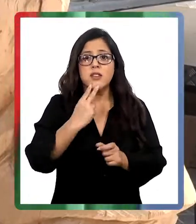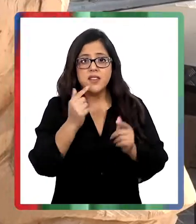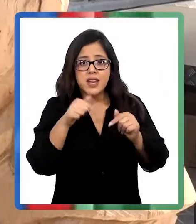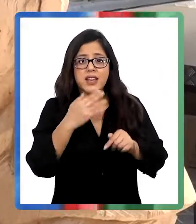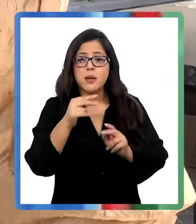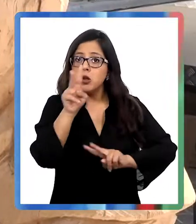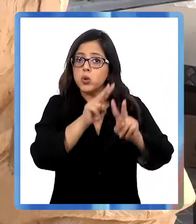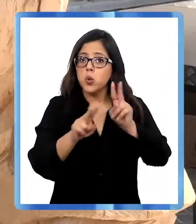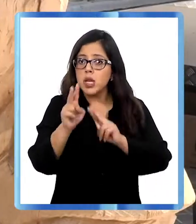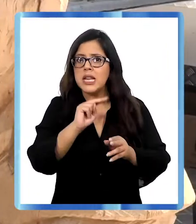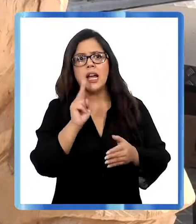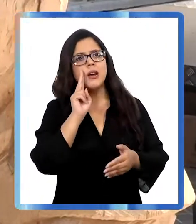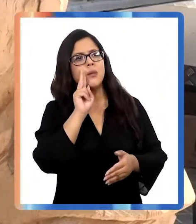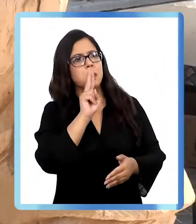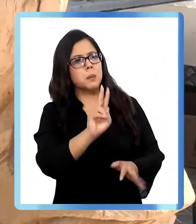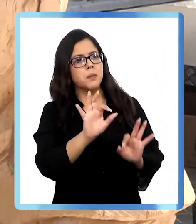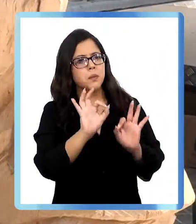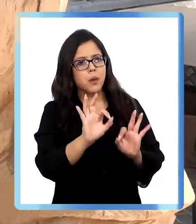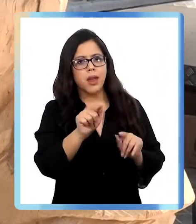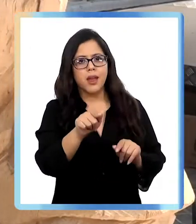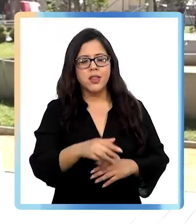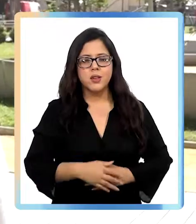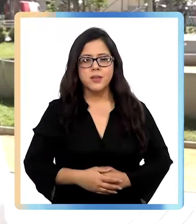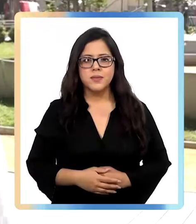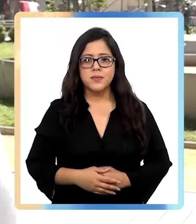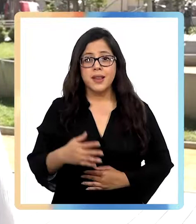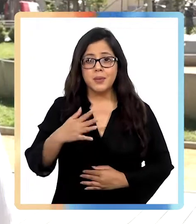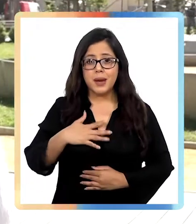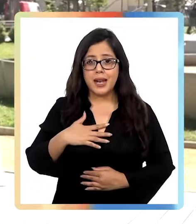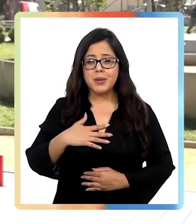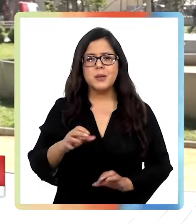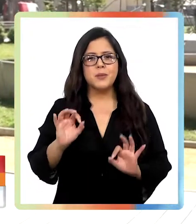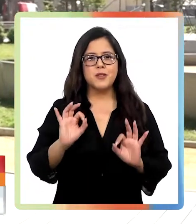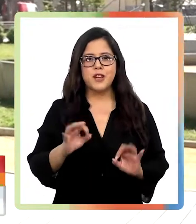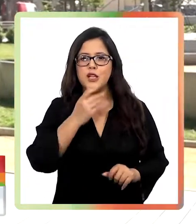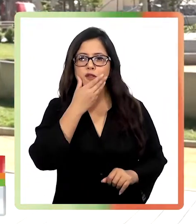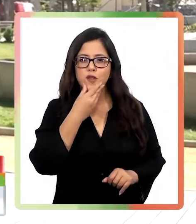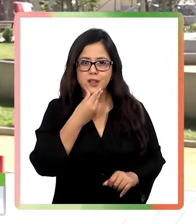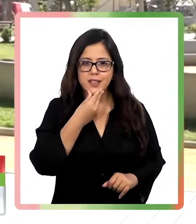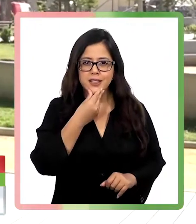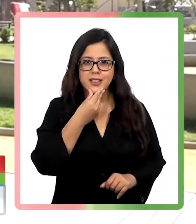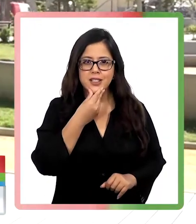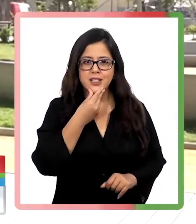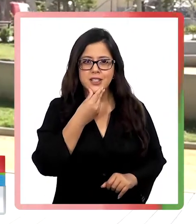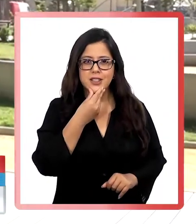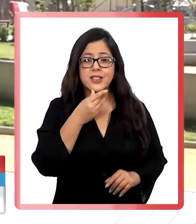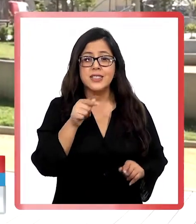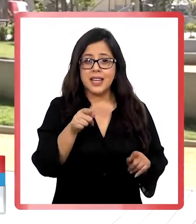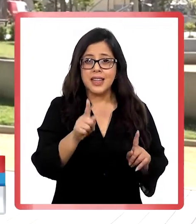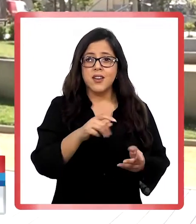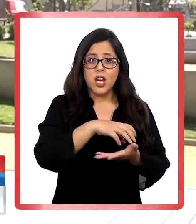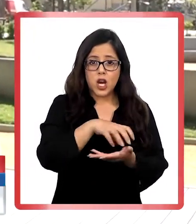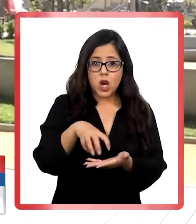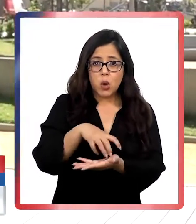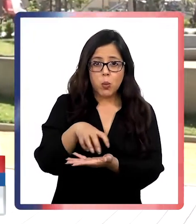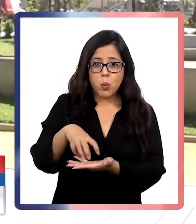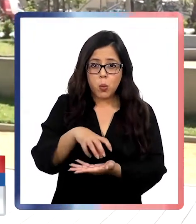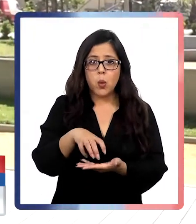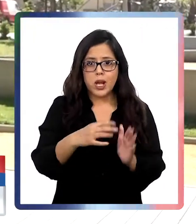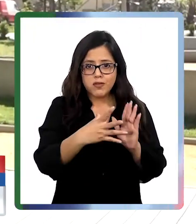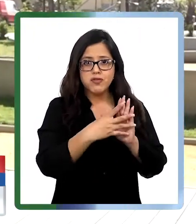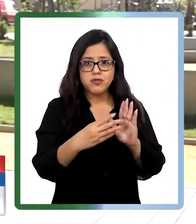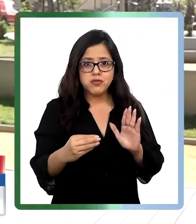aprecian esta iniciativa. Me parece muy bien, muy linda, creo que todas las comunas deberían seguir el